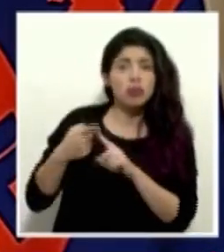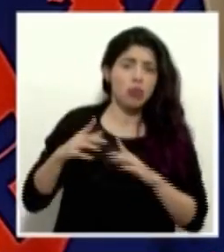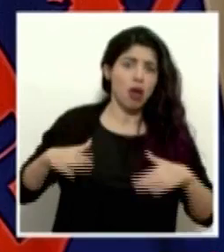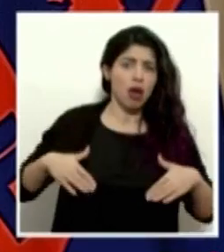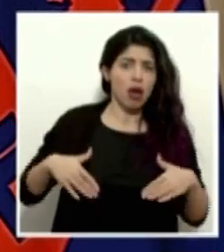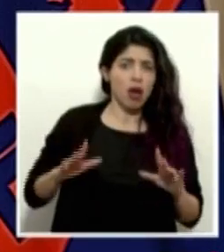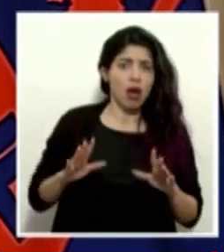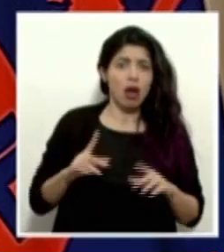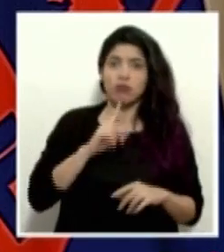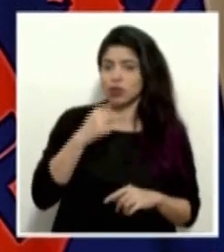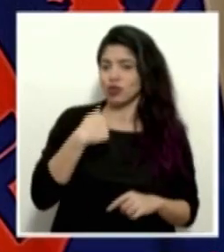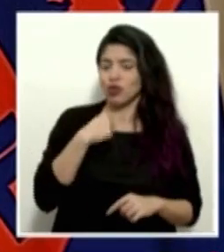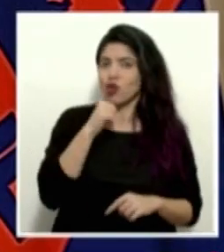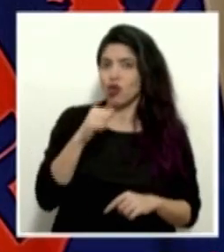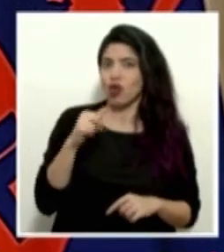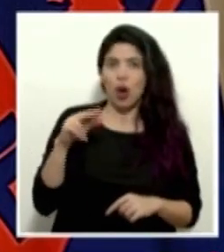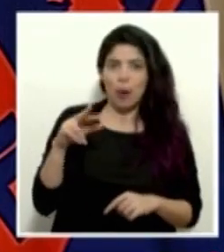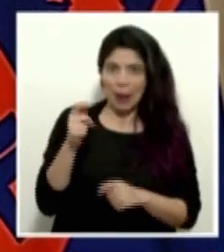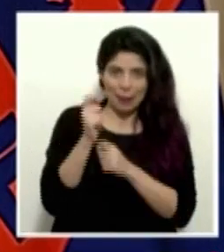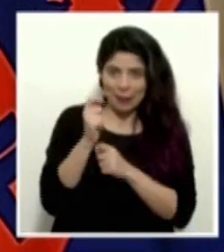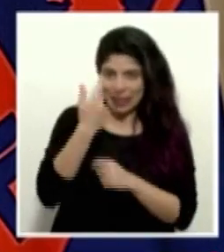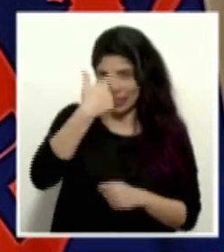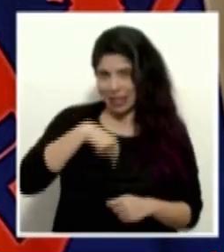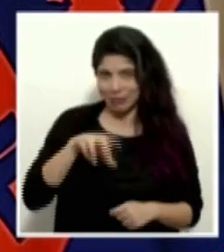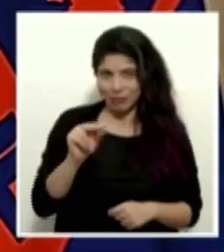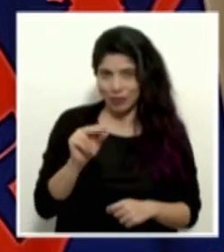Definitivamente no soy un compañero de pesca.